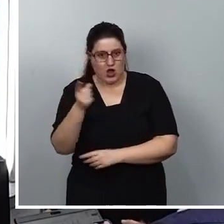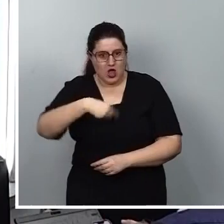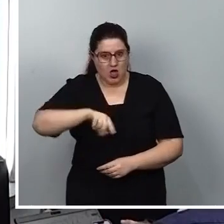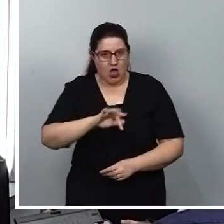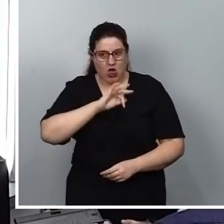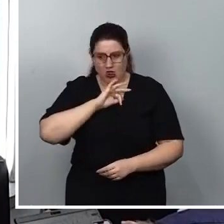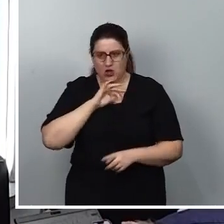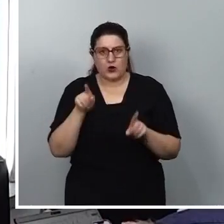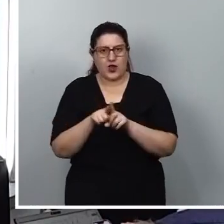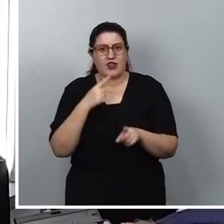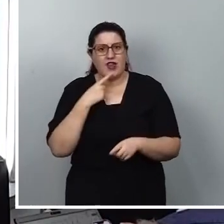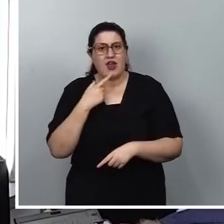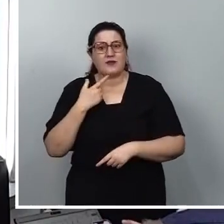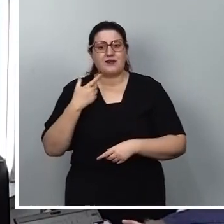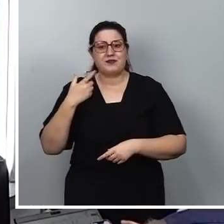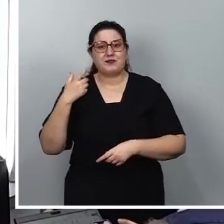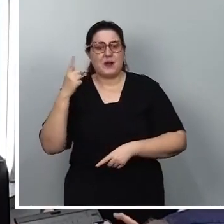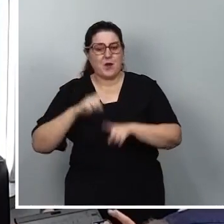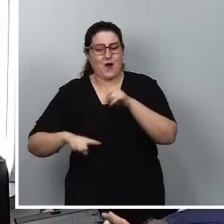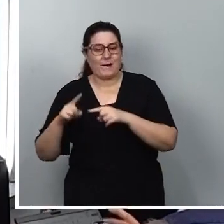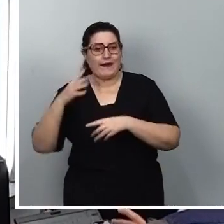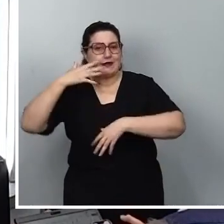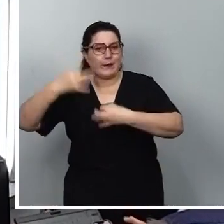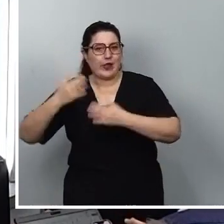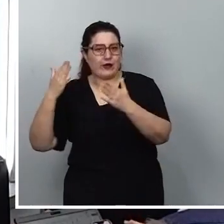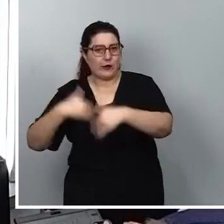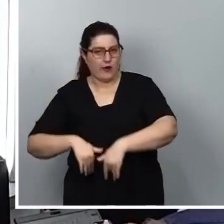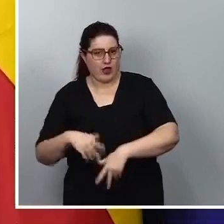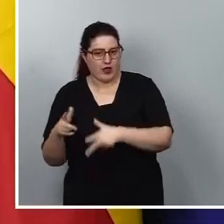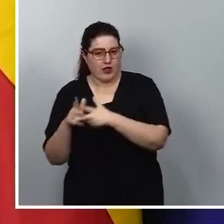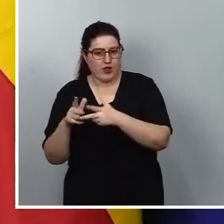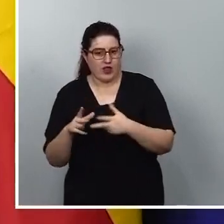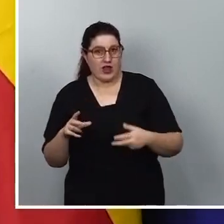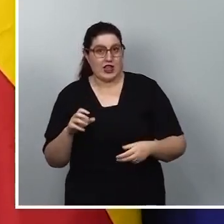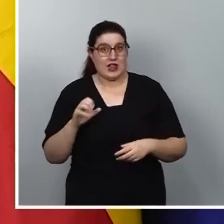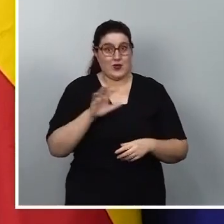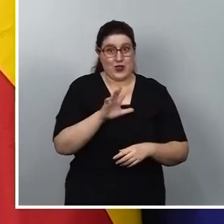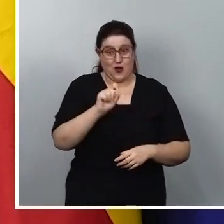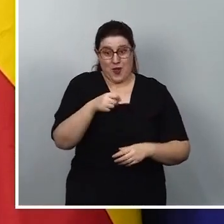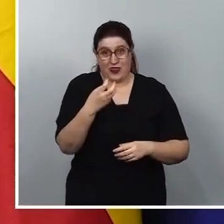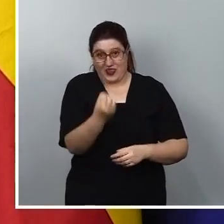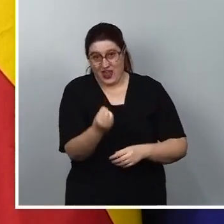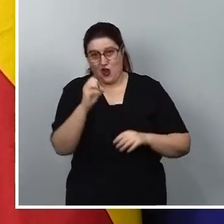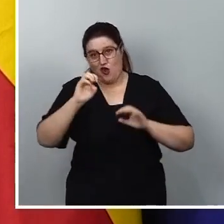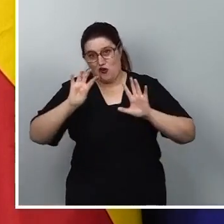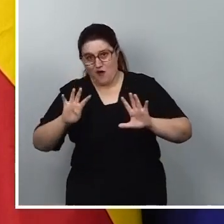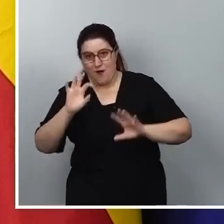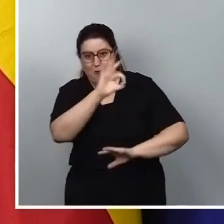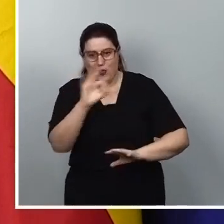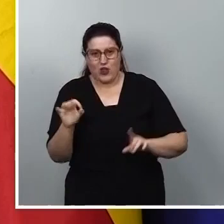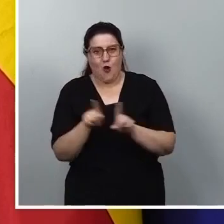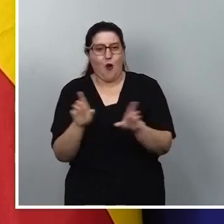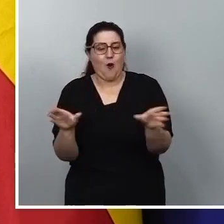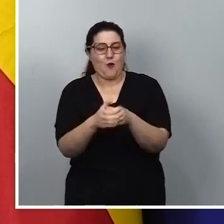vincula directamente con la inseguridad ciudadana, un 65,09% de los contenidos de los discursos se dirige hasta ese